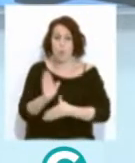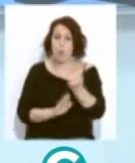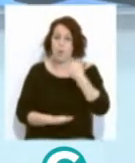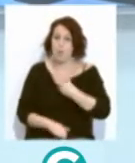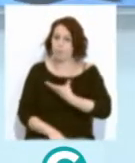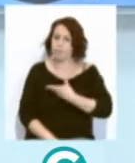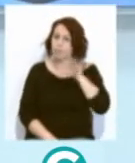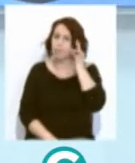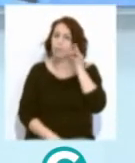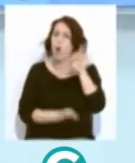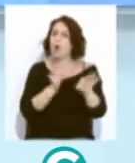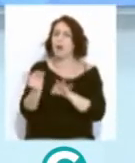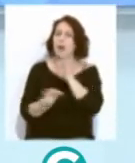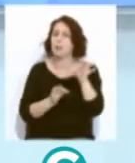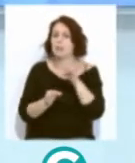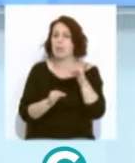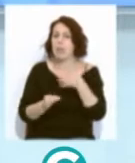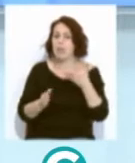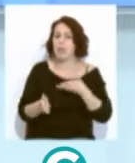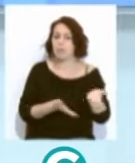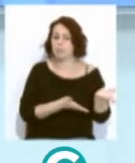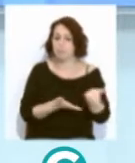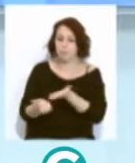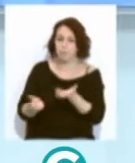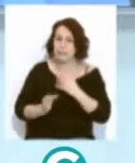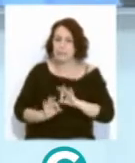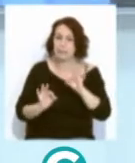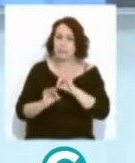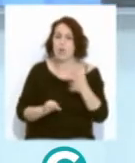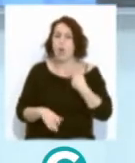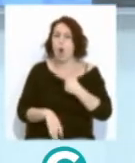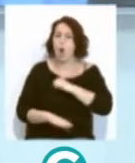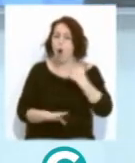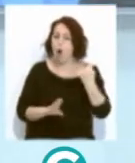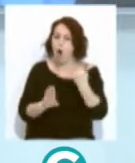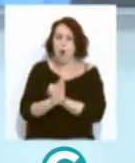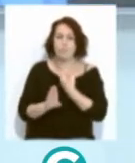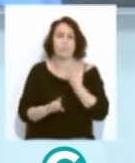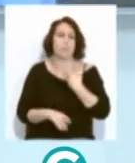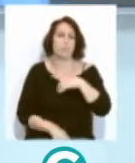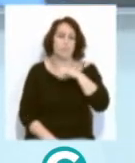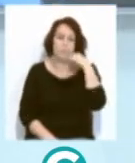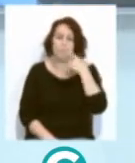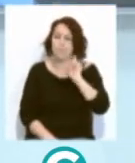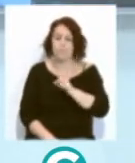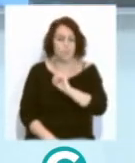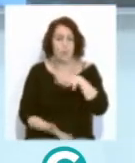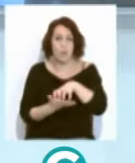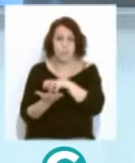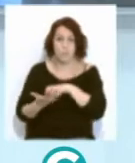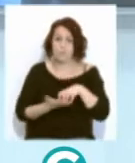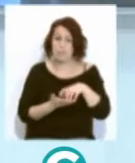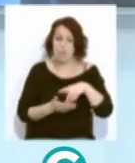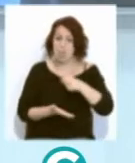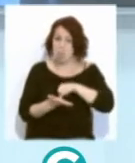Municipal de la Mujer ha organizado un pase exclusivo de la obra No solo duelen los golpes para el alumnado de varios centros educativos de